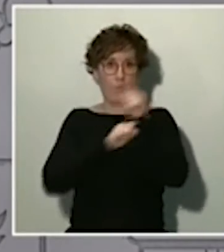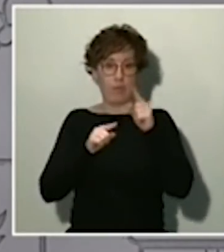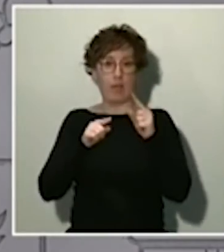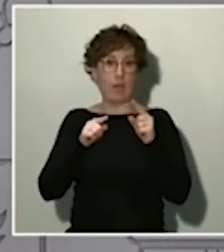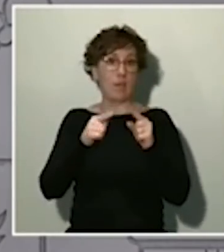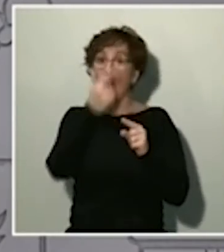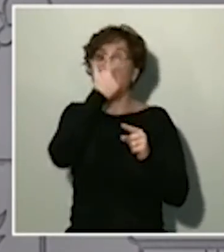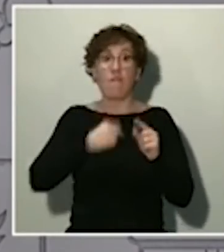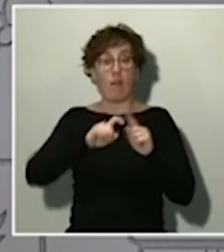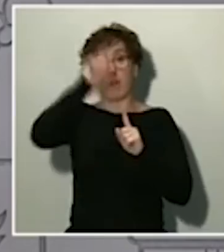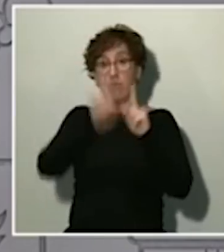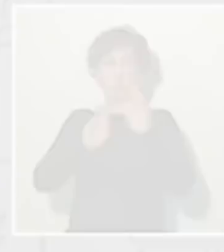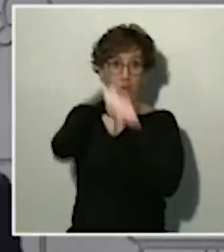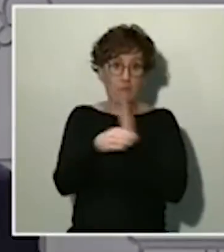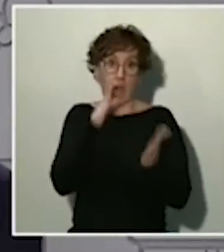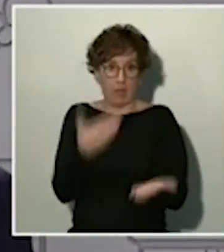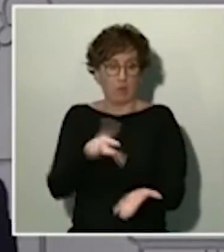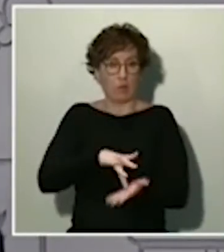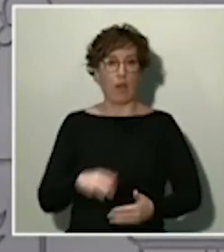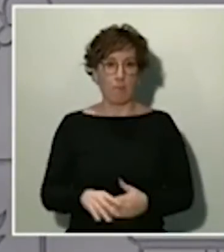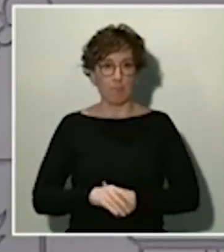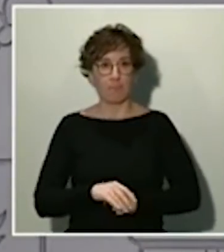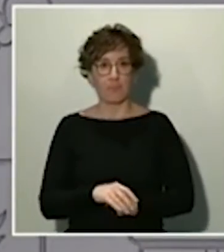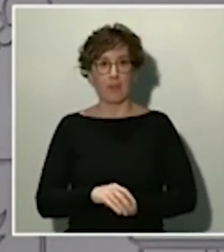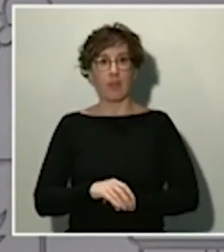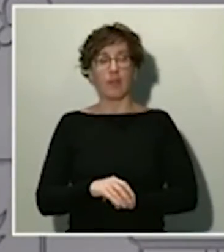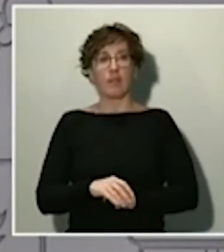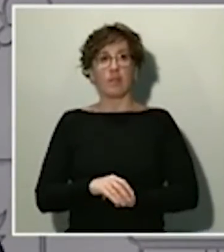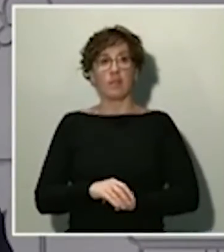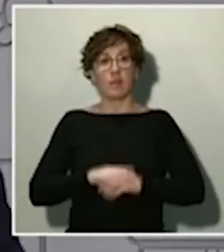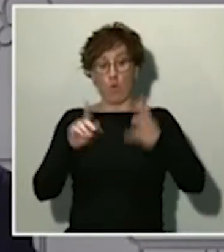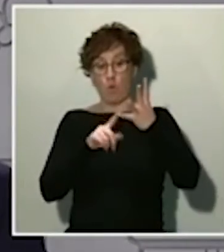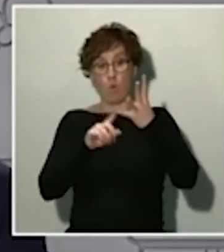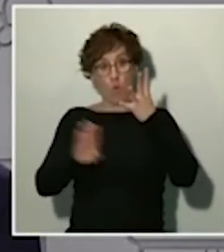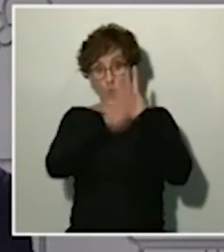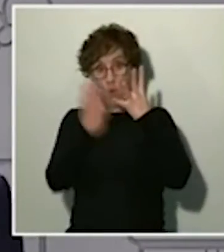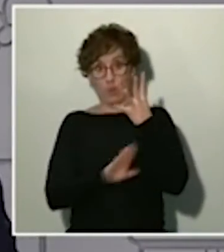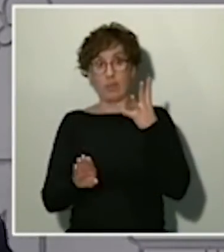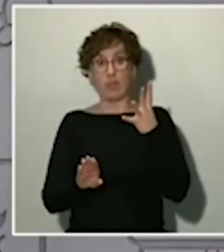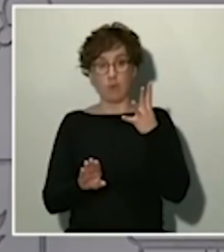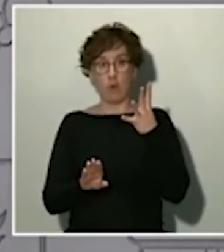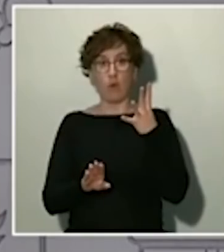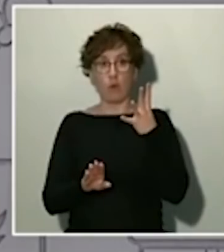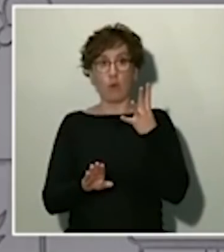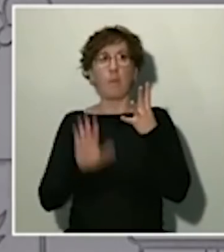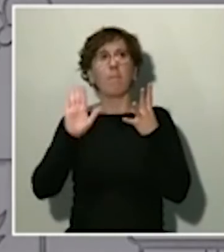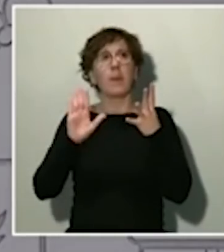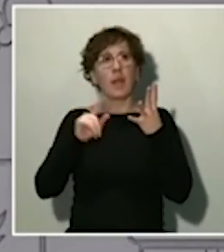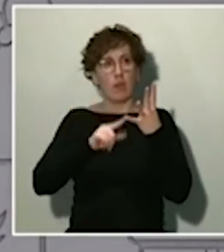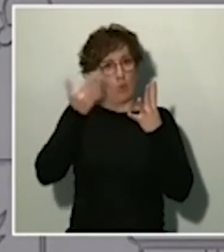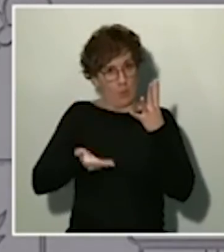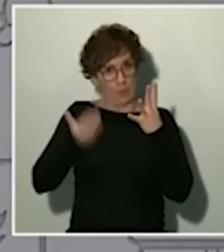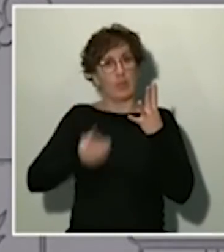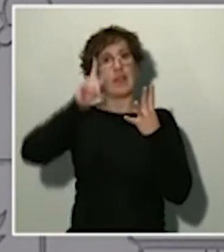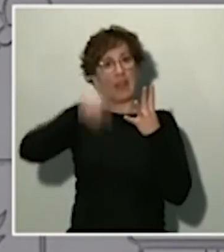los mercados financieros en la que vivimos. En cuarto y último lugar, pero en modo alguno menos trascendente, queremos subrayar